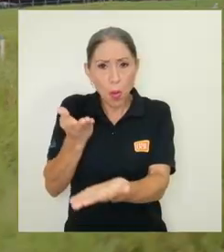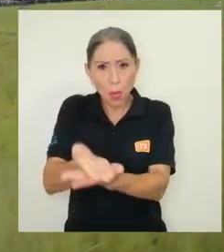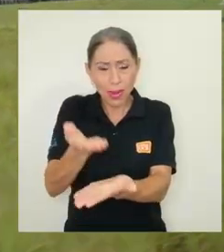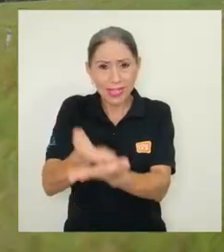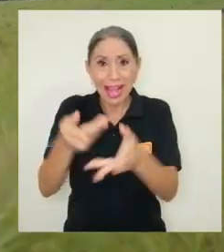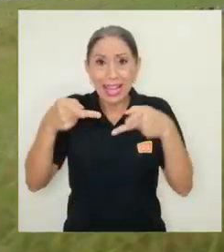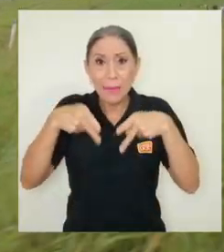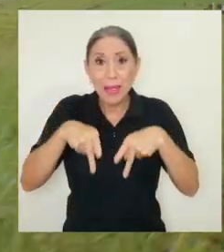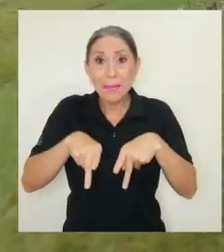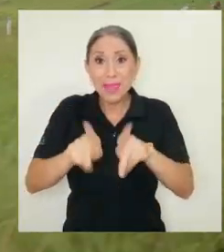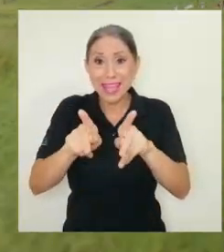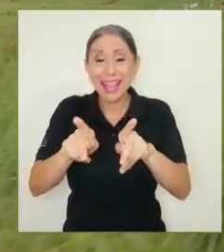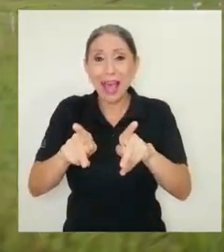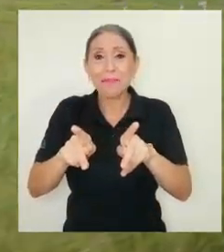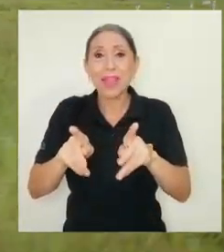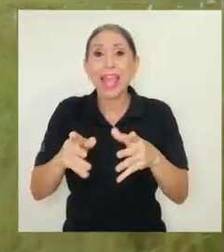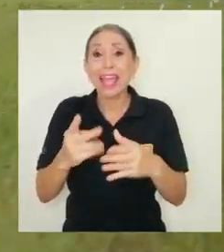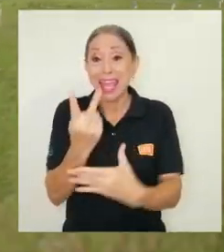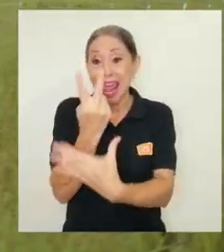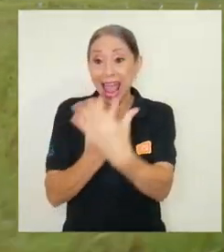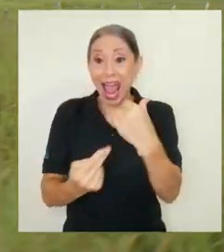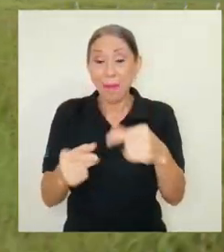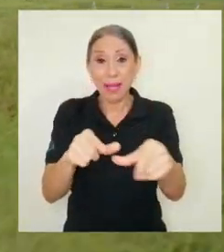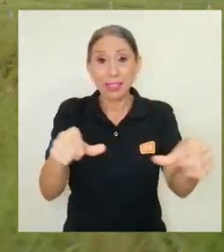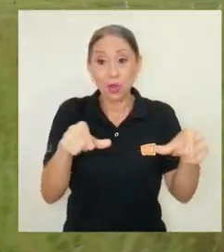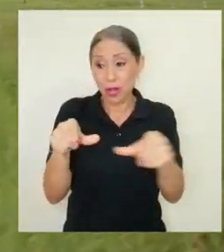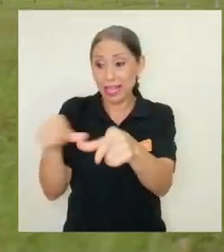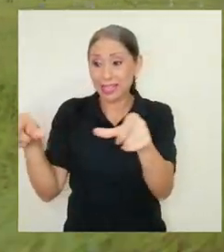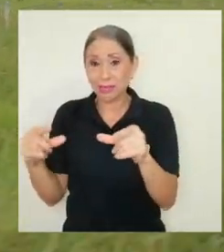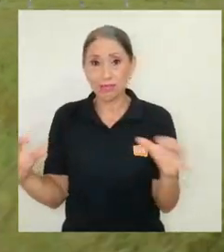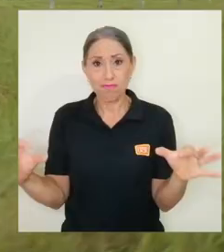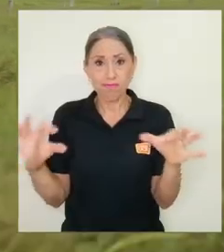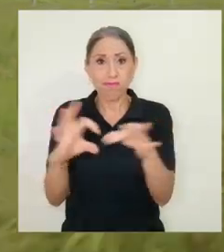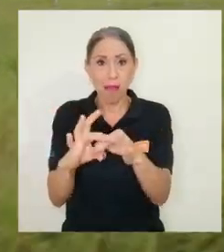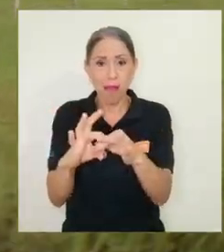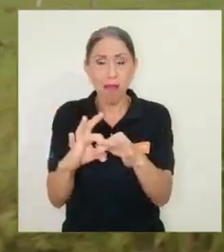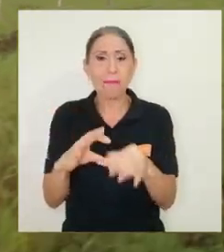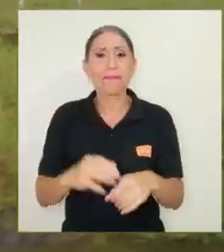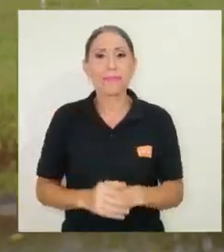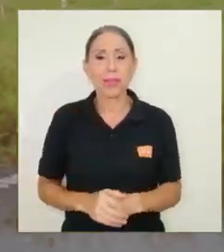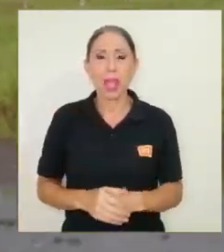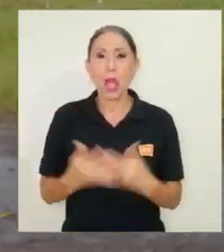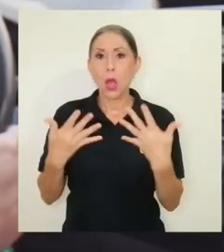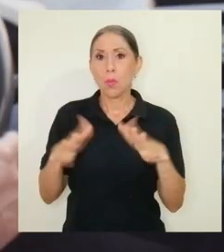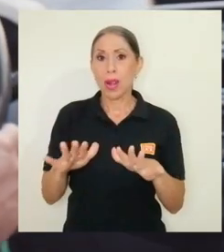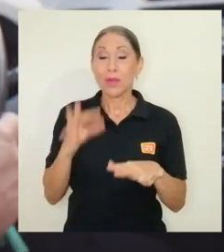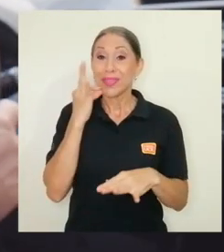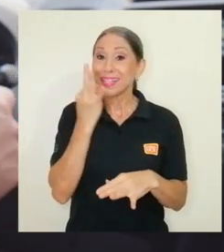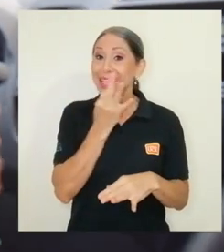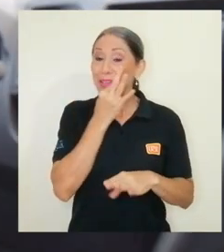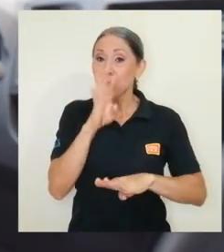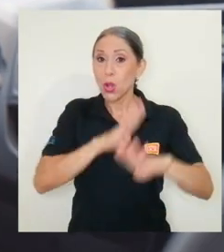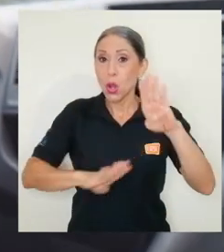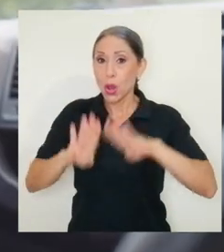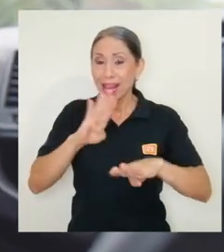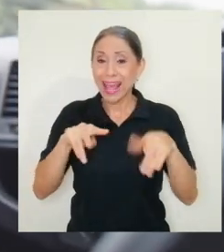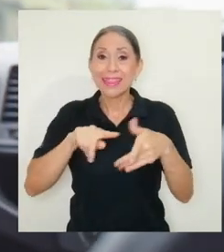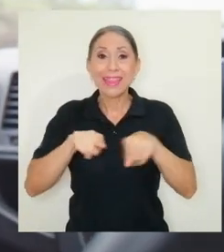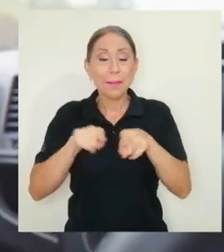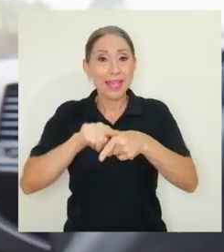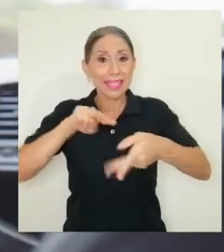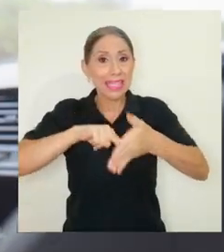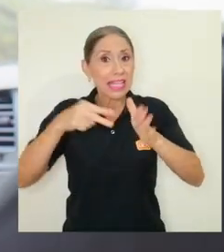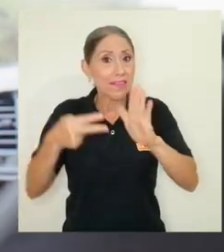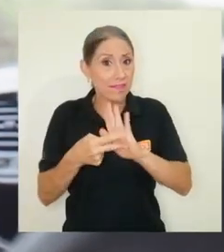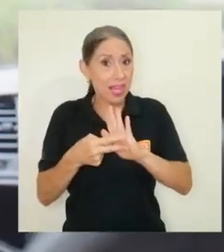propuesta que permita unir físicamente ambas zonas de conservación bueno la estación biológica significa